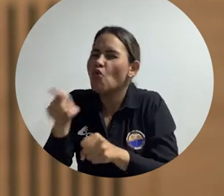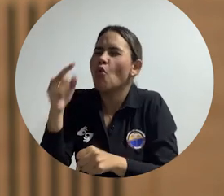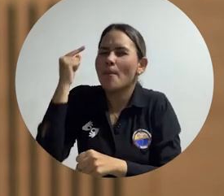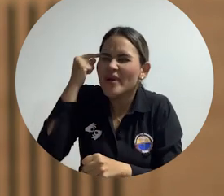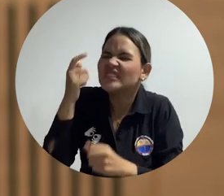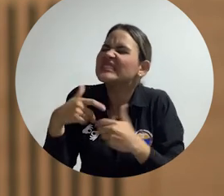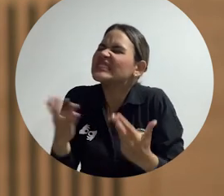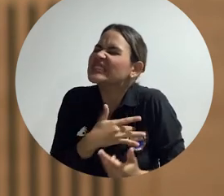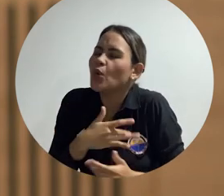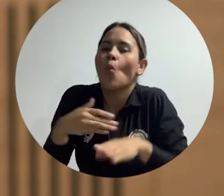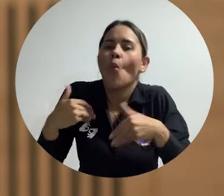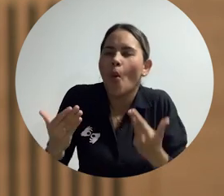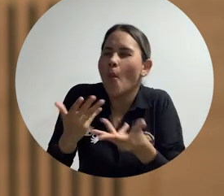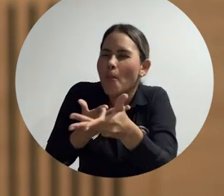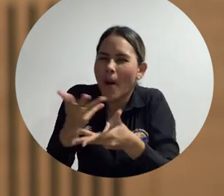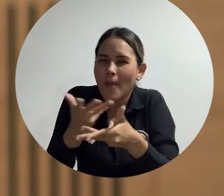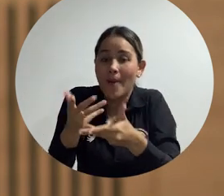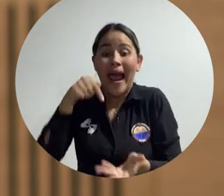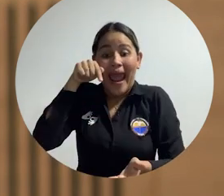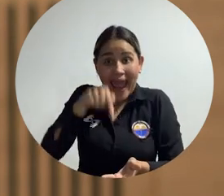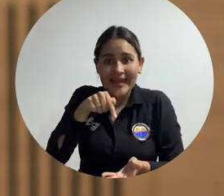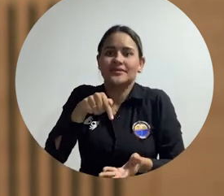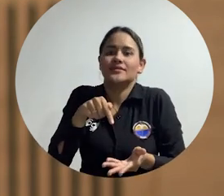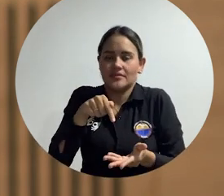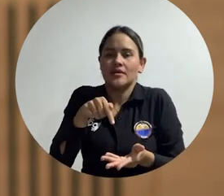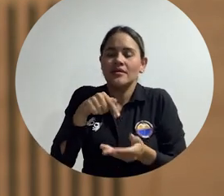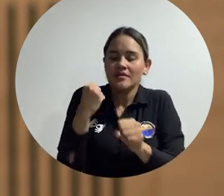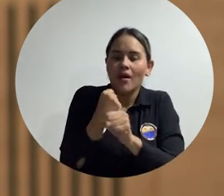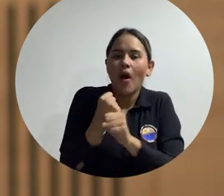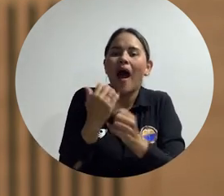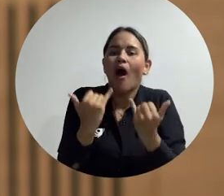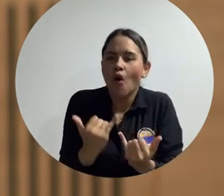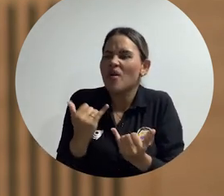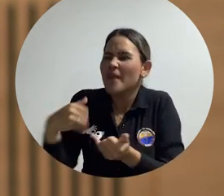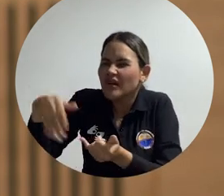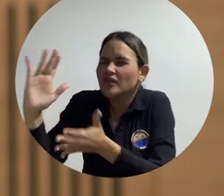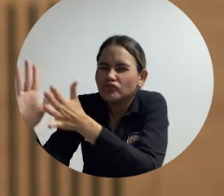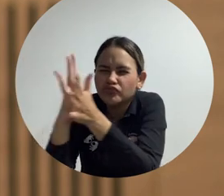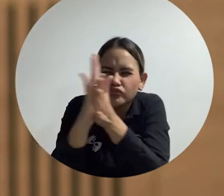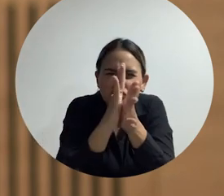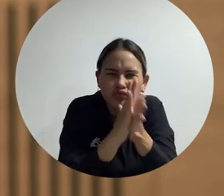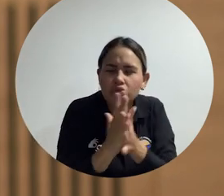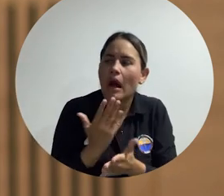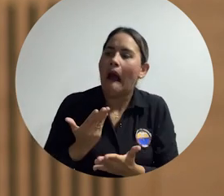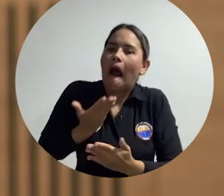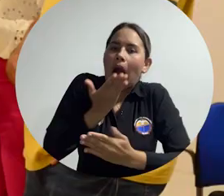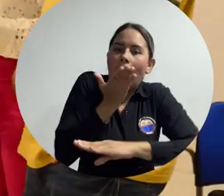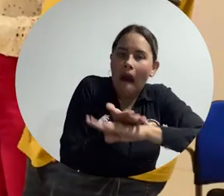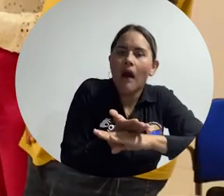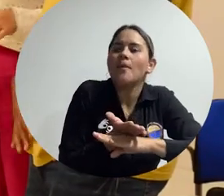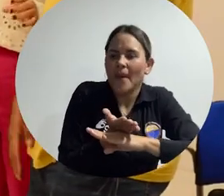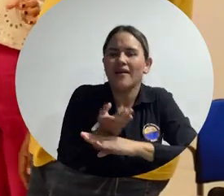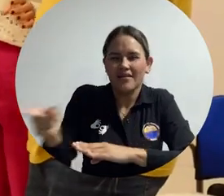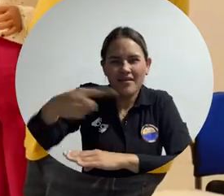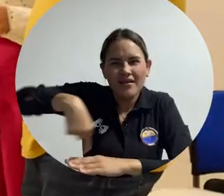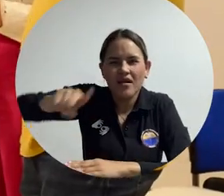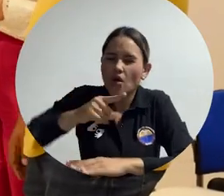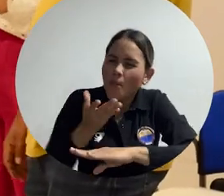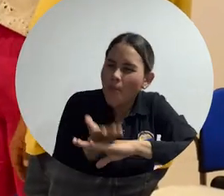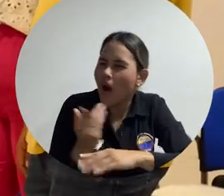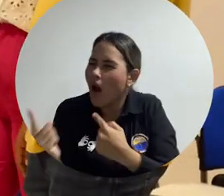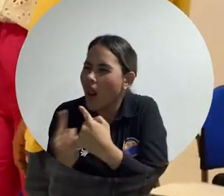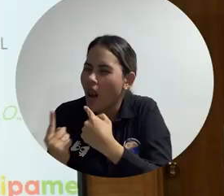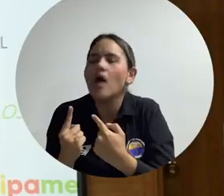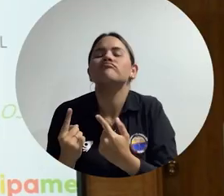taller hace parte de la investigación para recoger información primaria y aportar elementos que puedan tener los